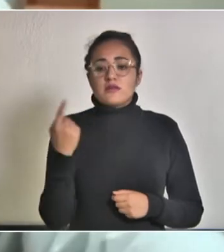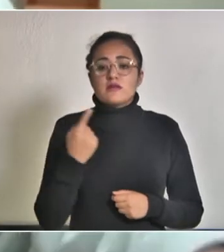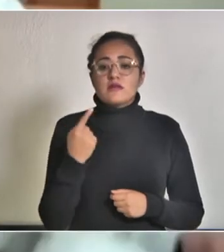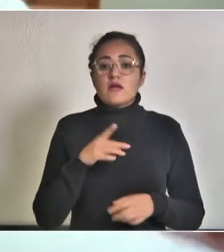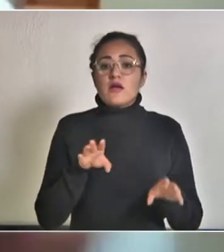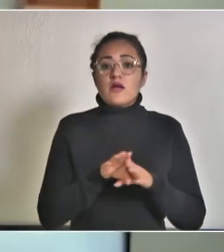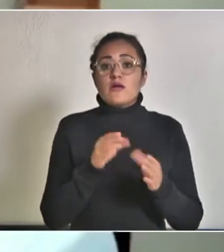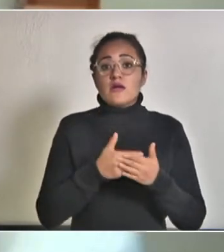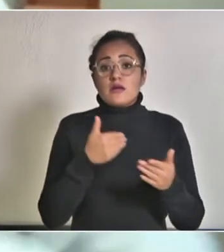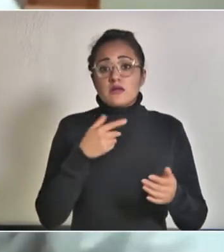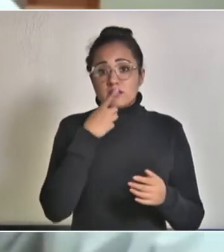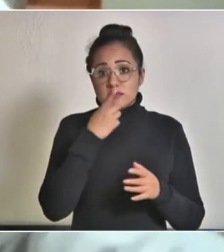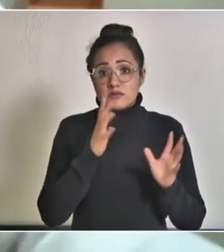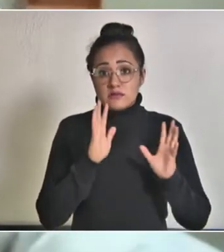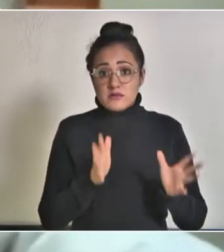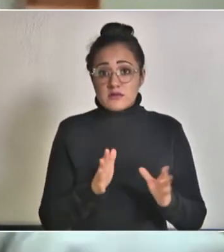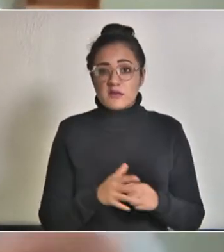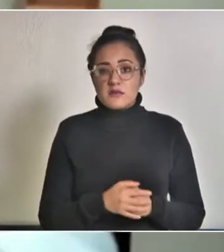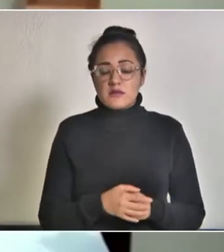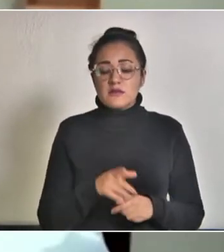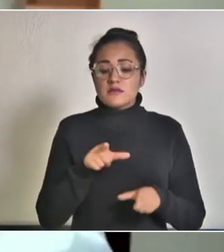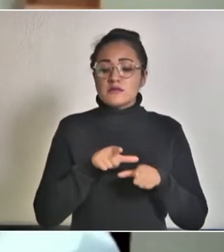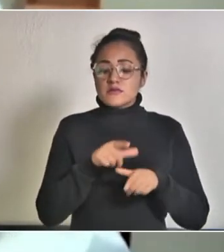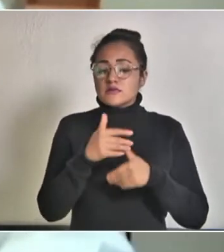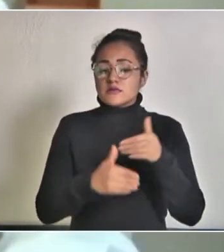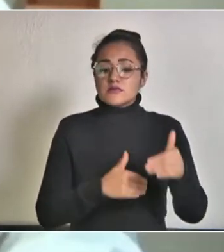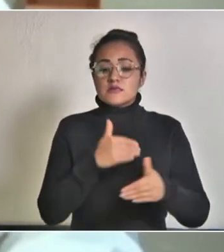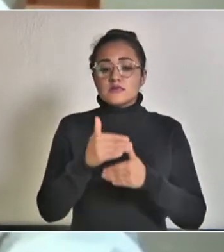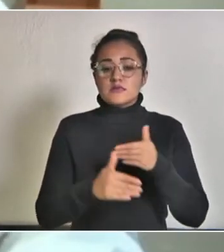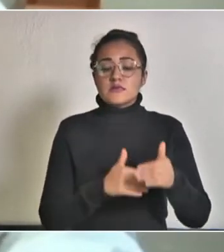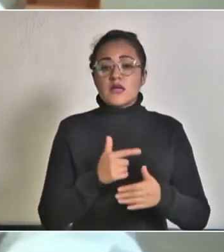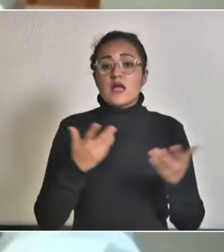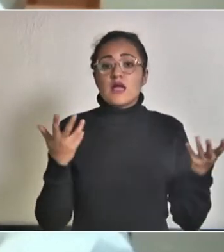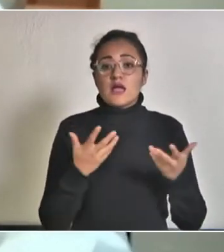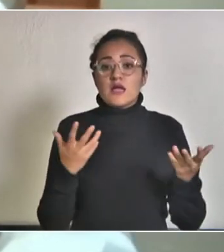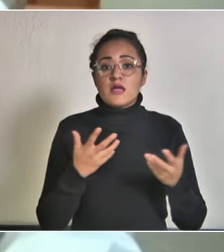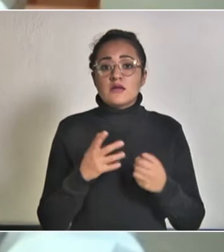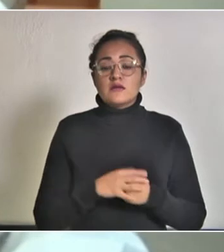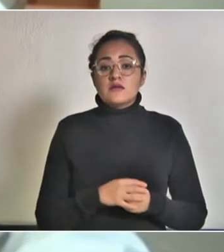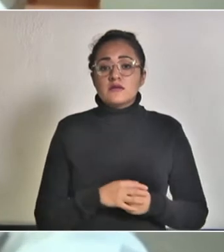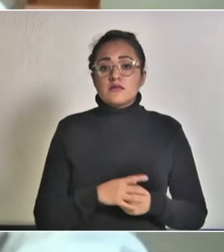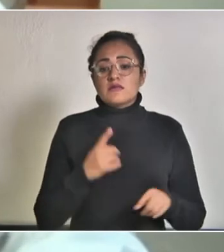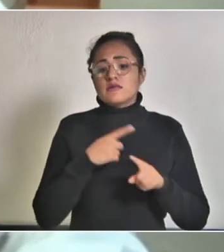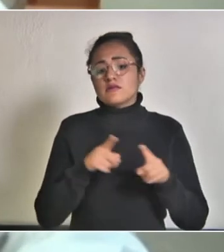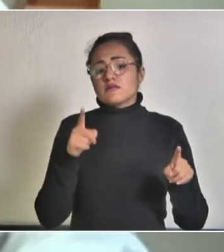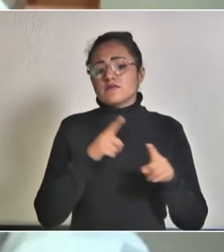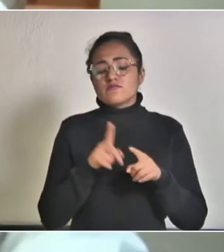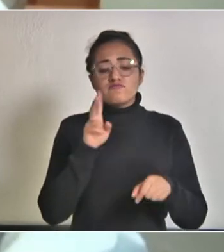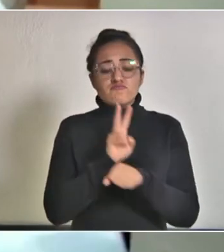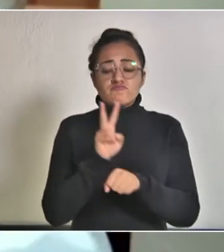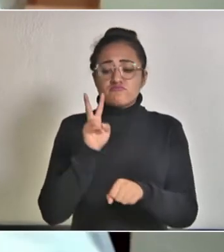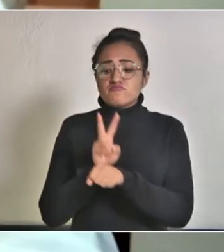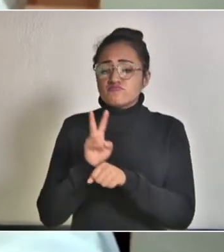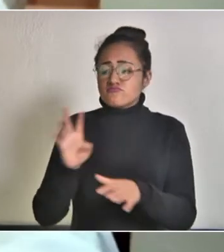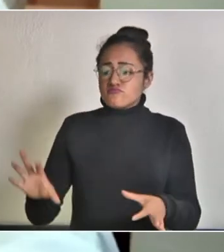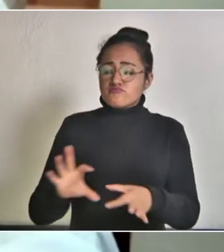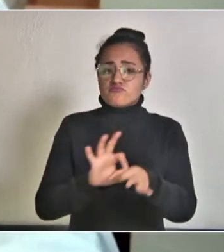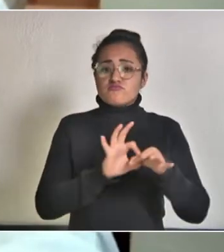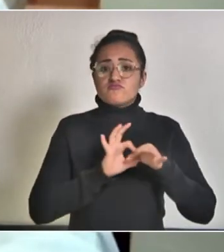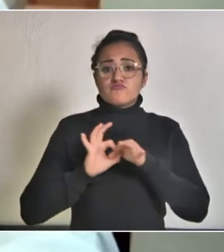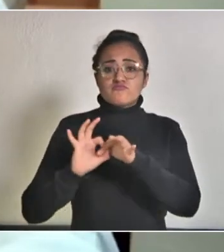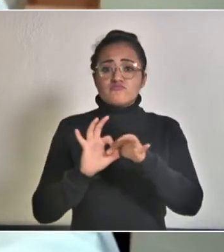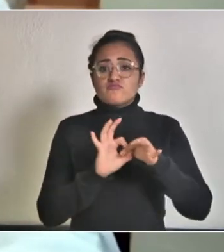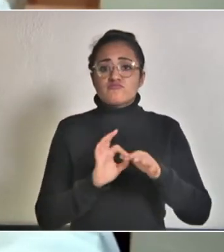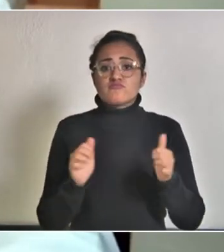ya usted mencionaba se continúan llevando a cabo los distintos operativos coordinados por